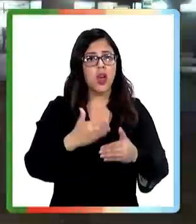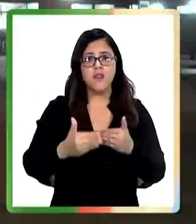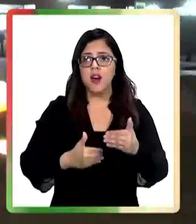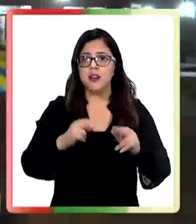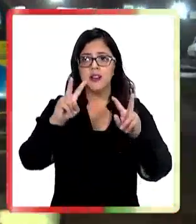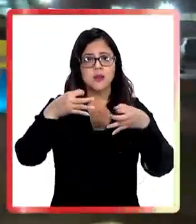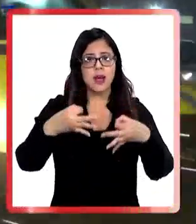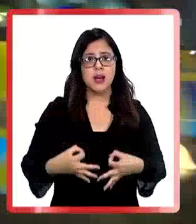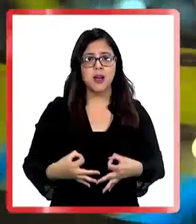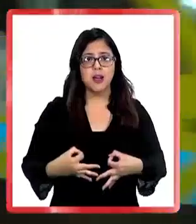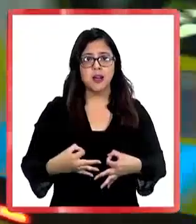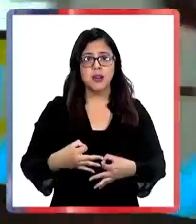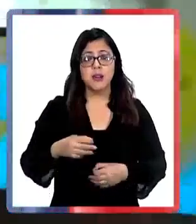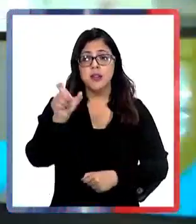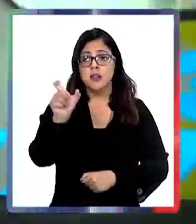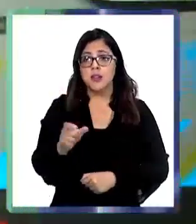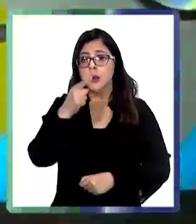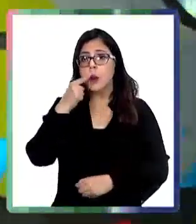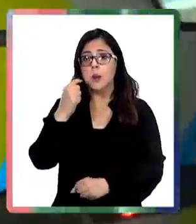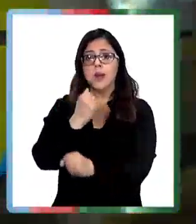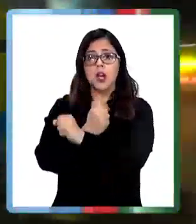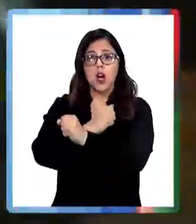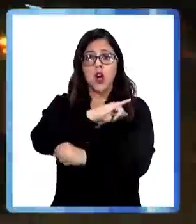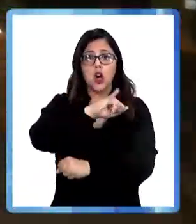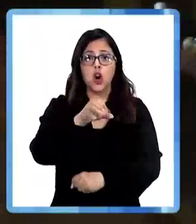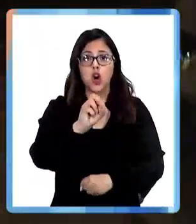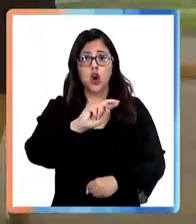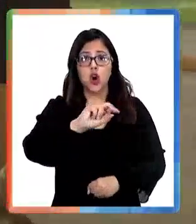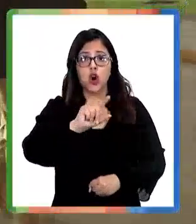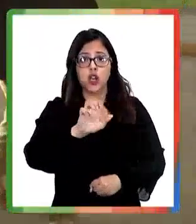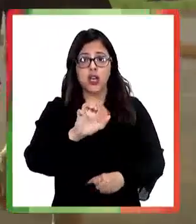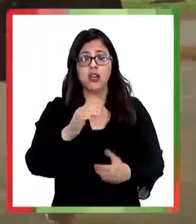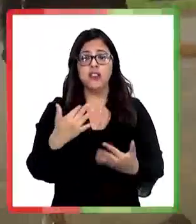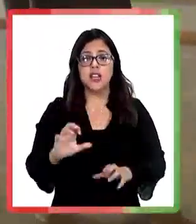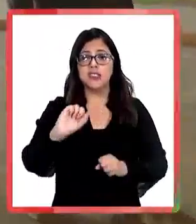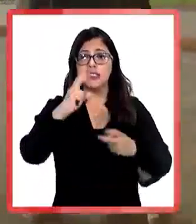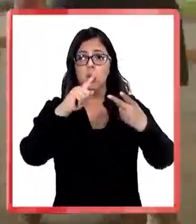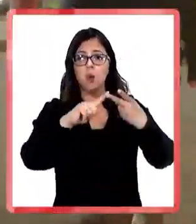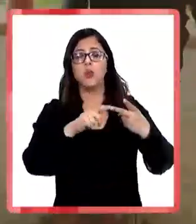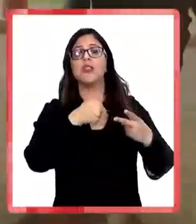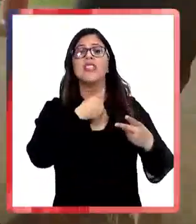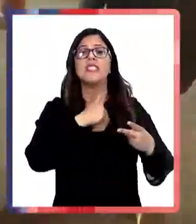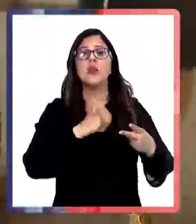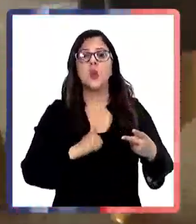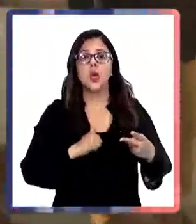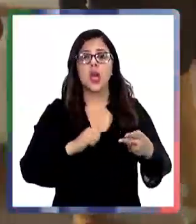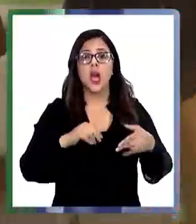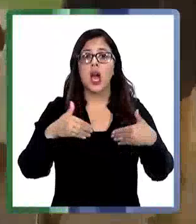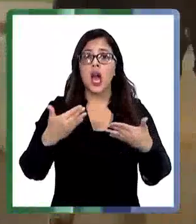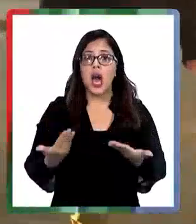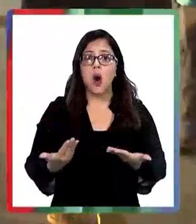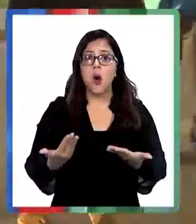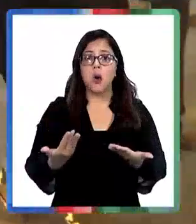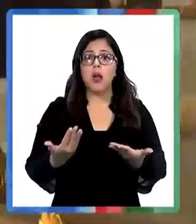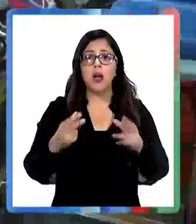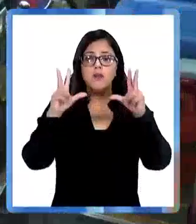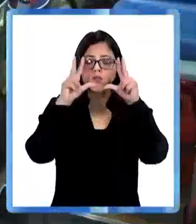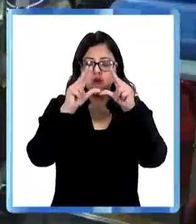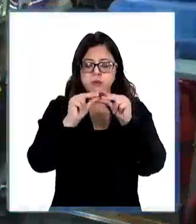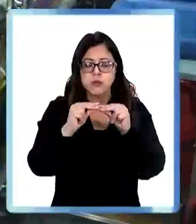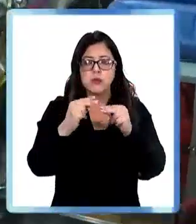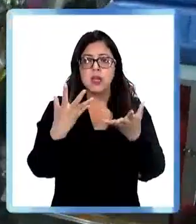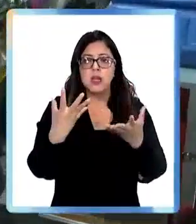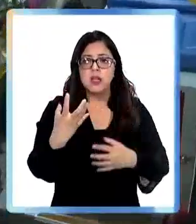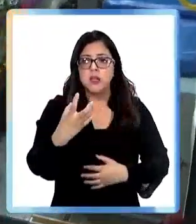materia de seguridad. El cabo segundo, Jorge Geisbüller, fue sometido a una segunda operación, se encuentra sedado y permanece